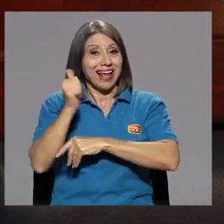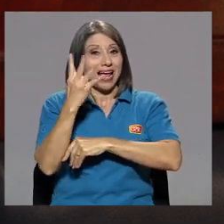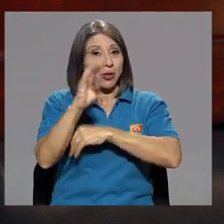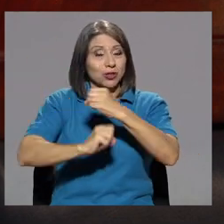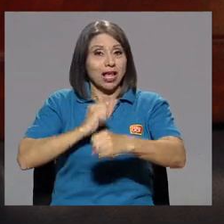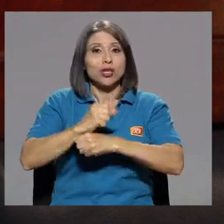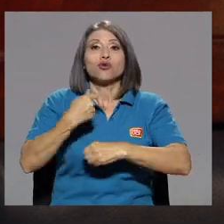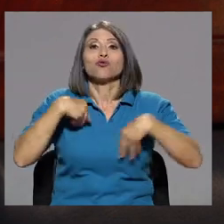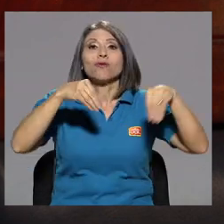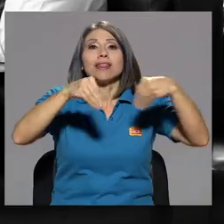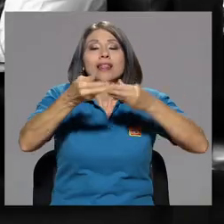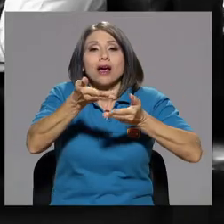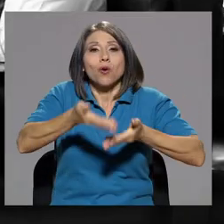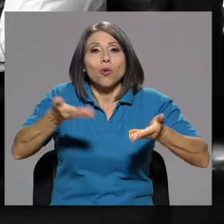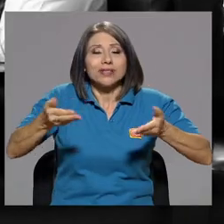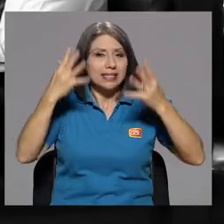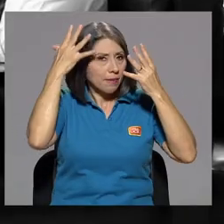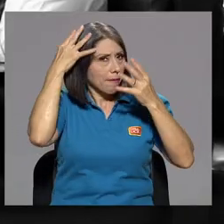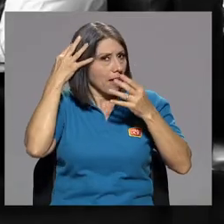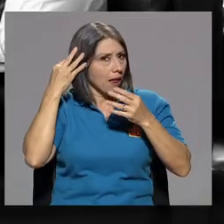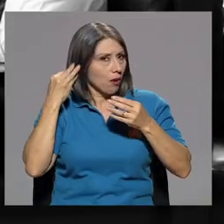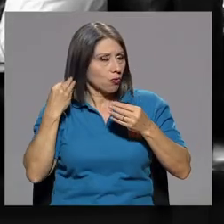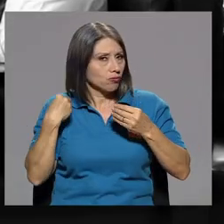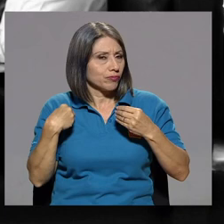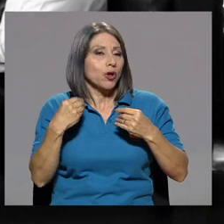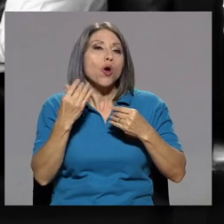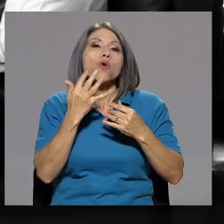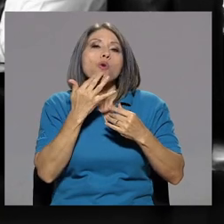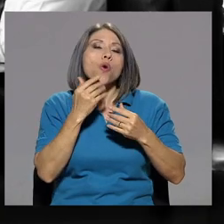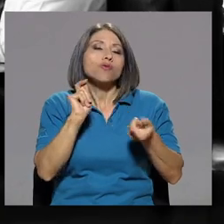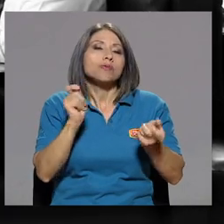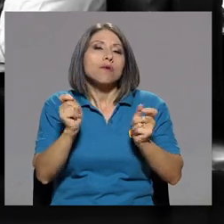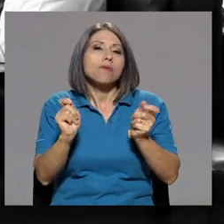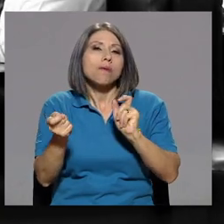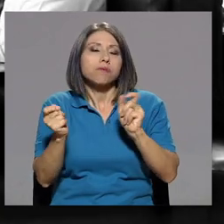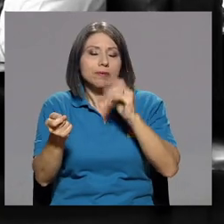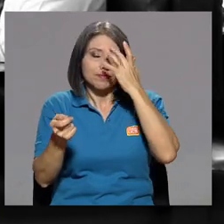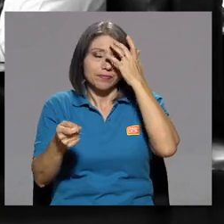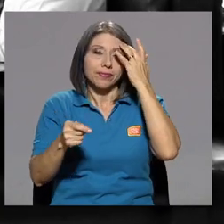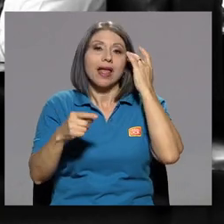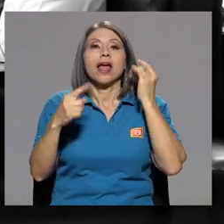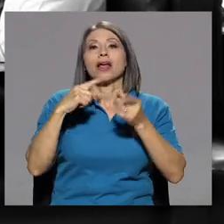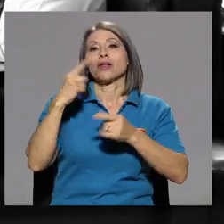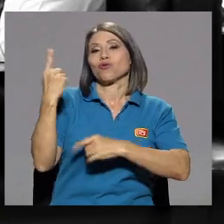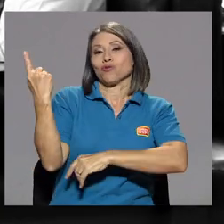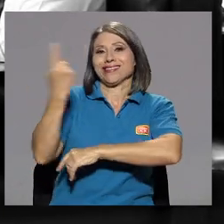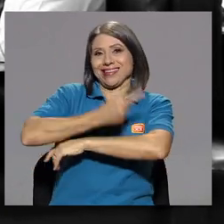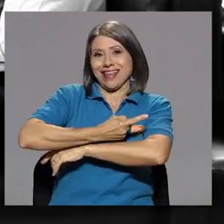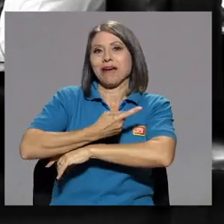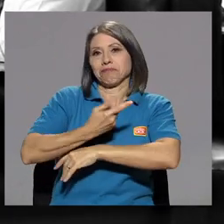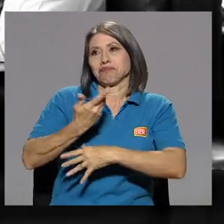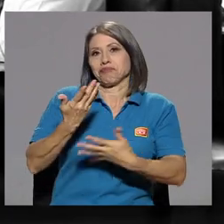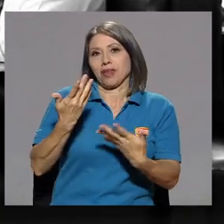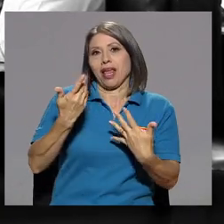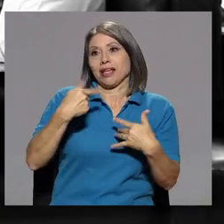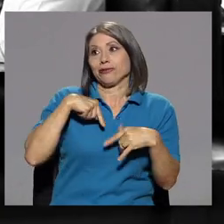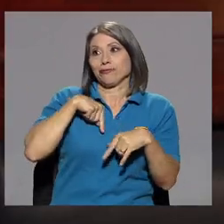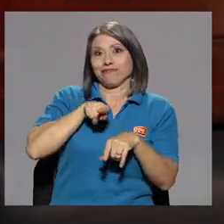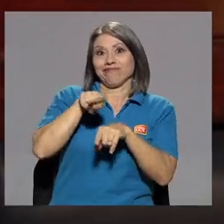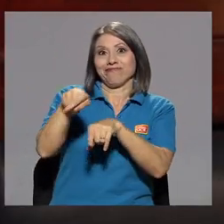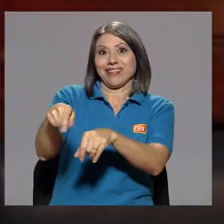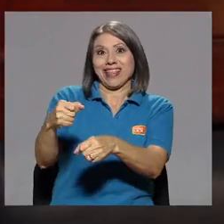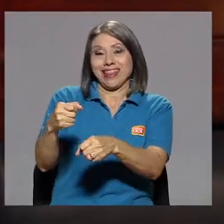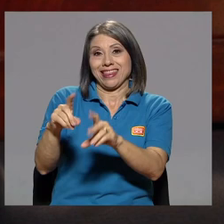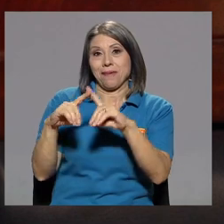que era un tinte de pelo. Y entonces un día estábamos aquí, entrábamos y era en el